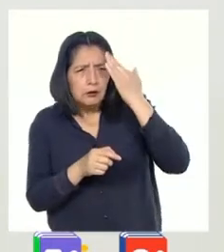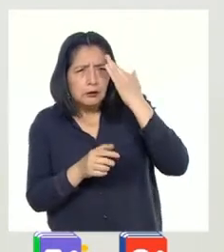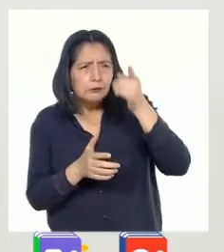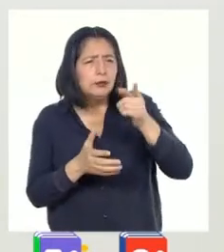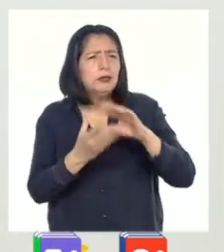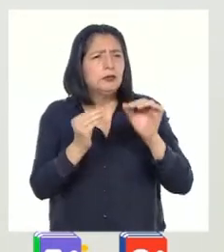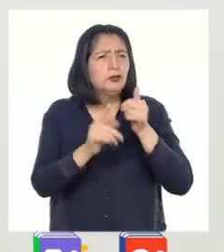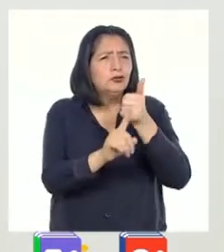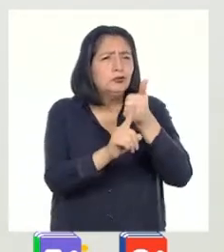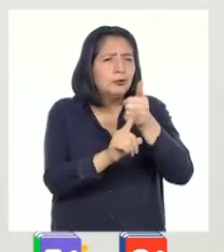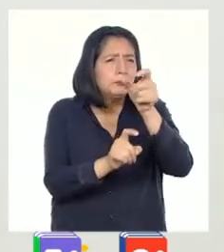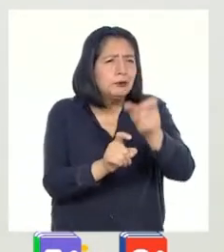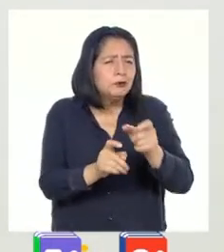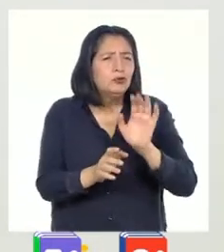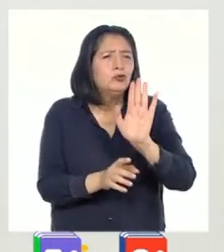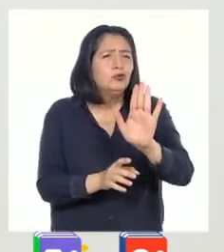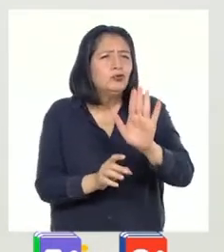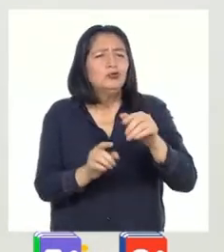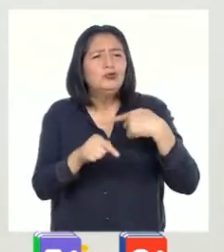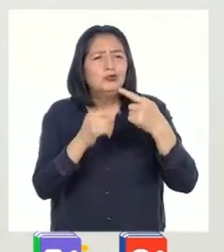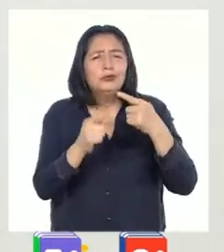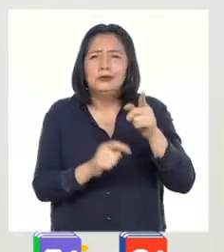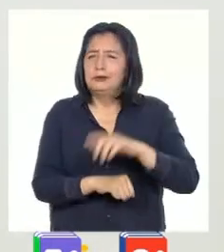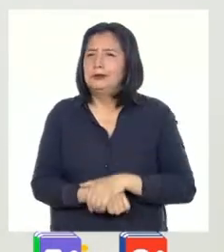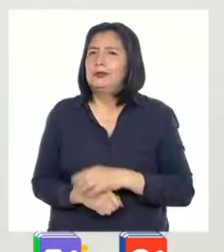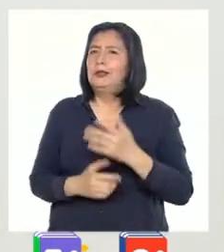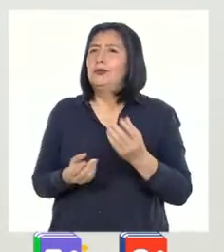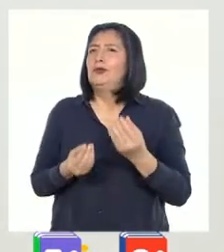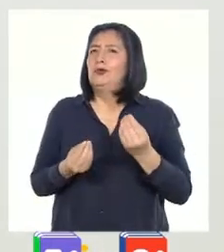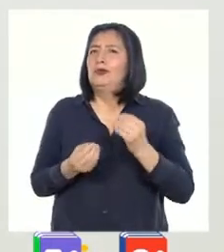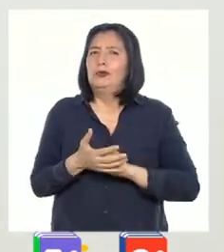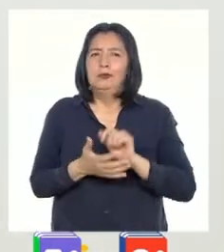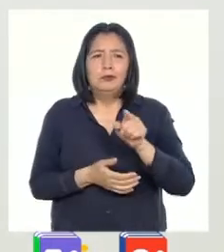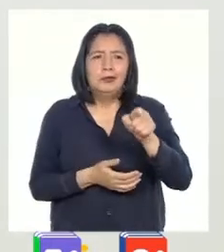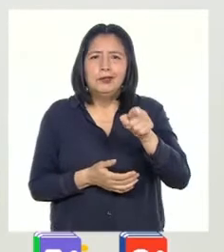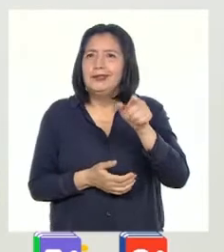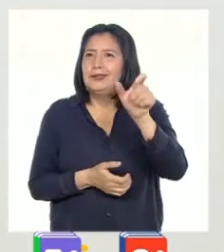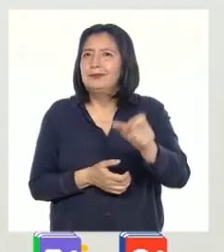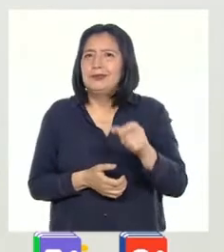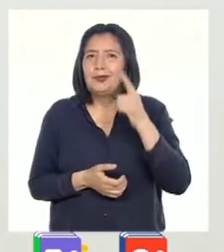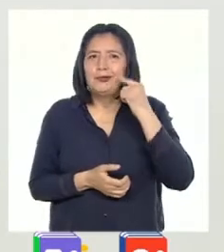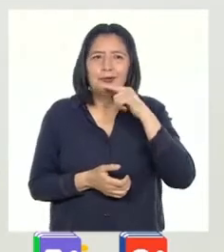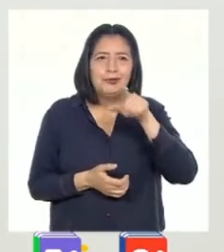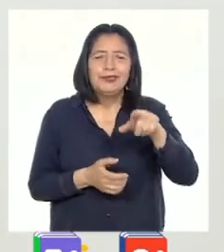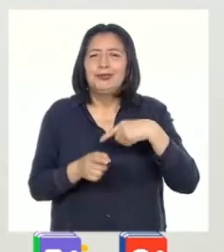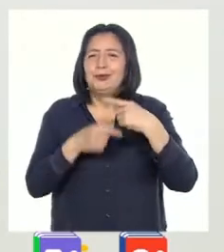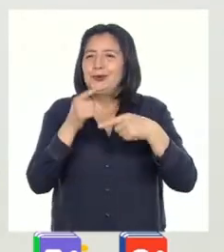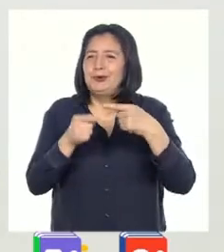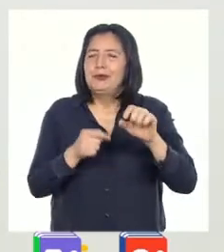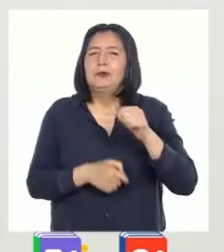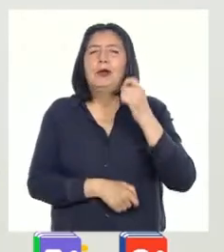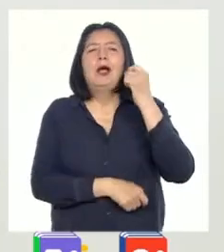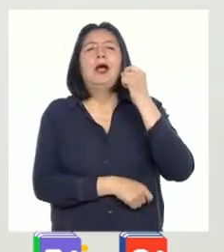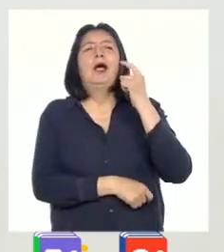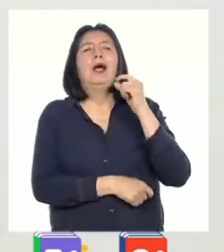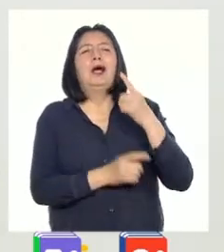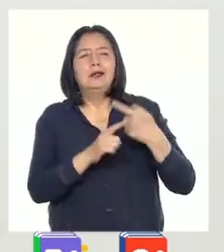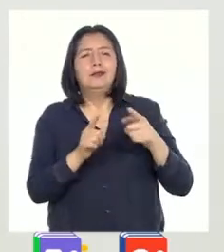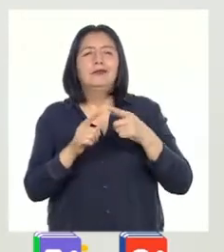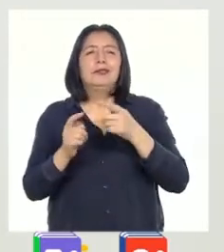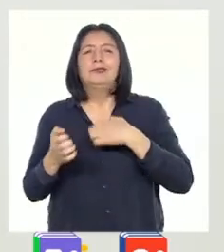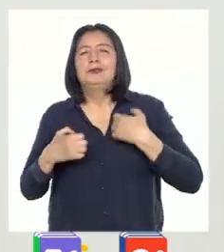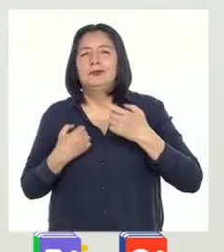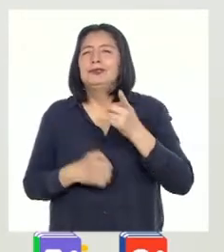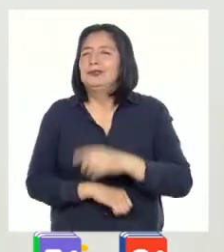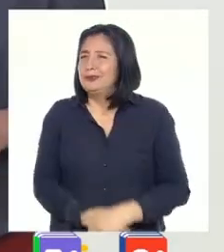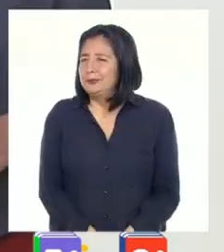protagonistas desde su propia narración. A través de lo que ellas o ellos nos cuentan, podemos interpretar distintas